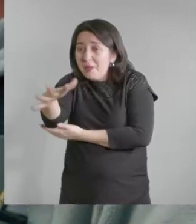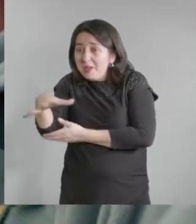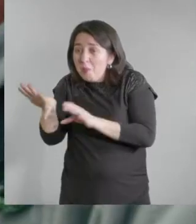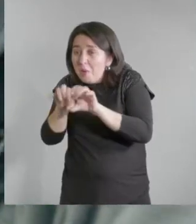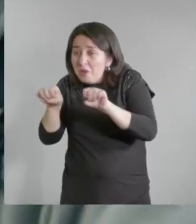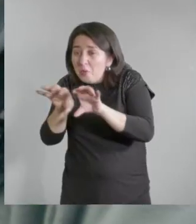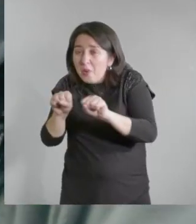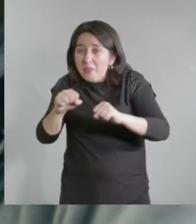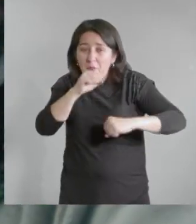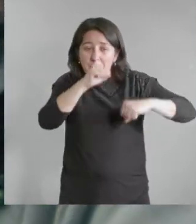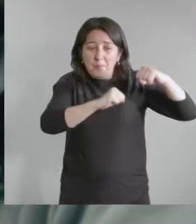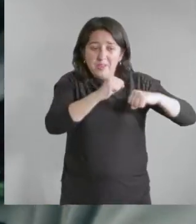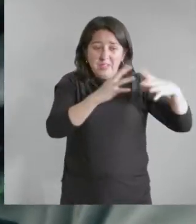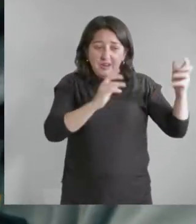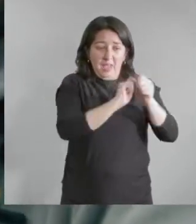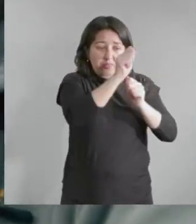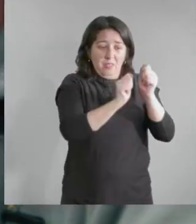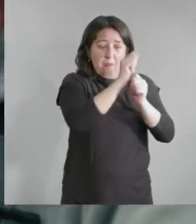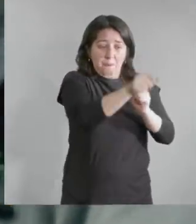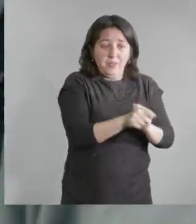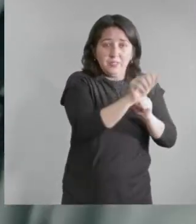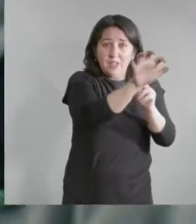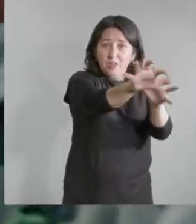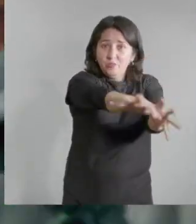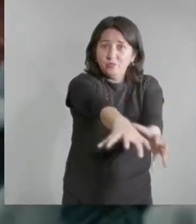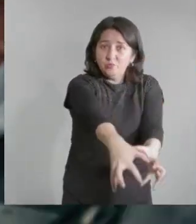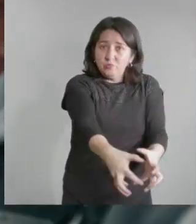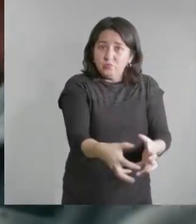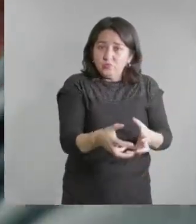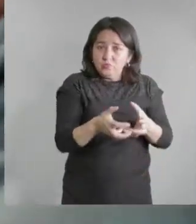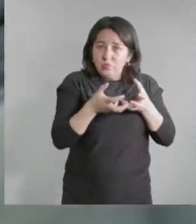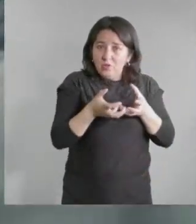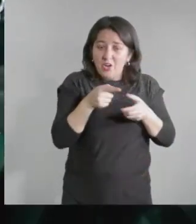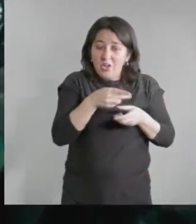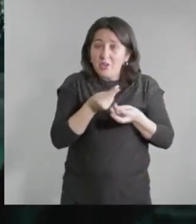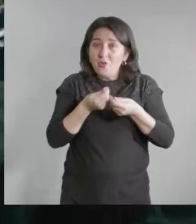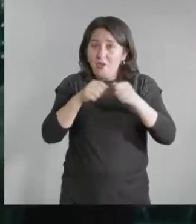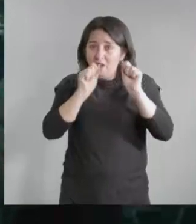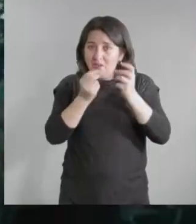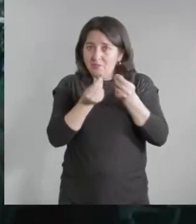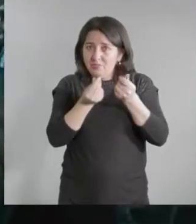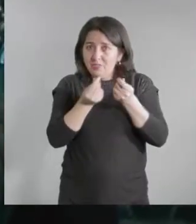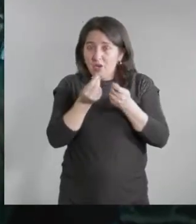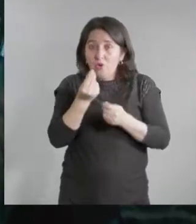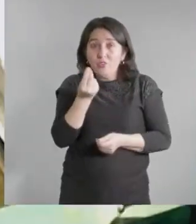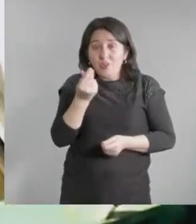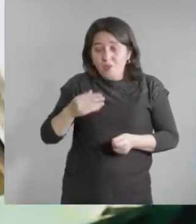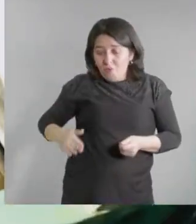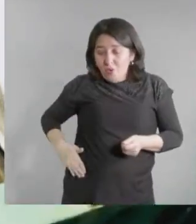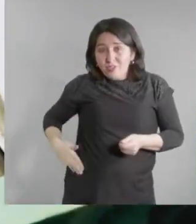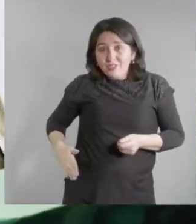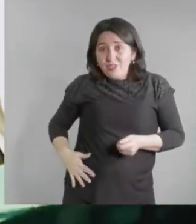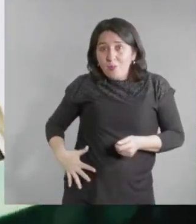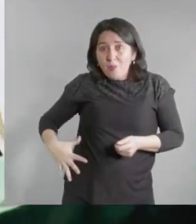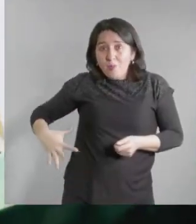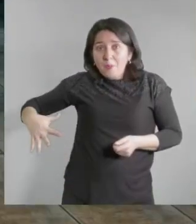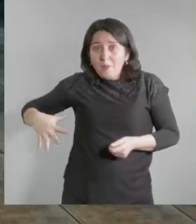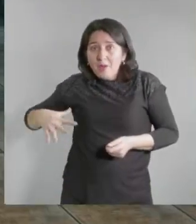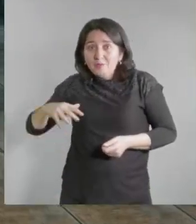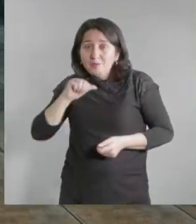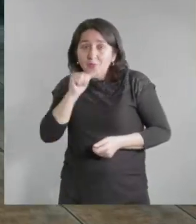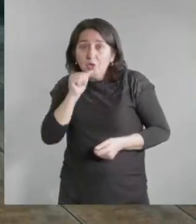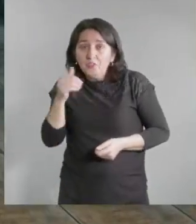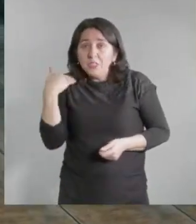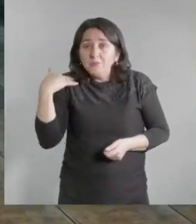autoridades marítimas aquí, alcaldes, todo, todo, todos están metidos con pesca de arrastro, todos ganan. Ellos, por llenarse los bolsillos, que vengan rucando,